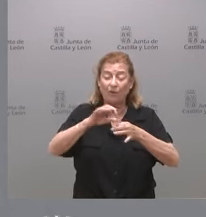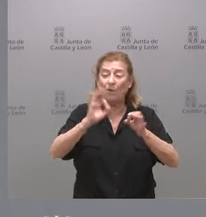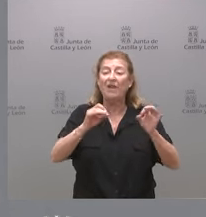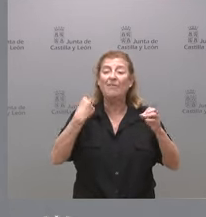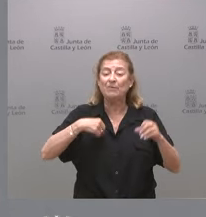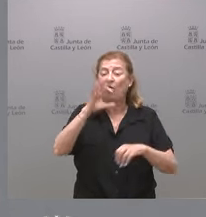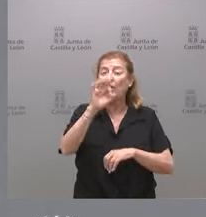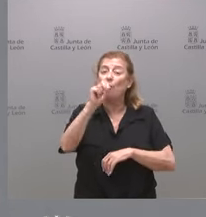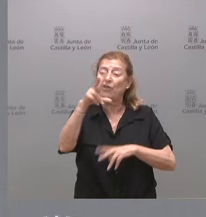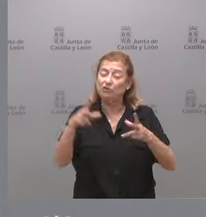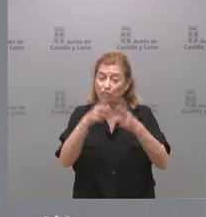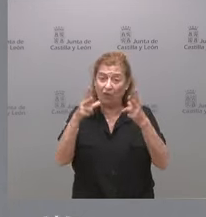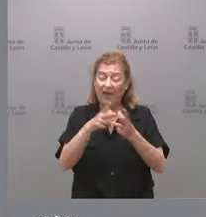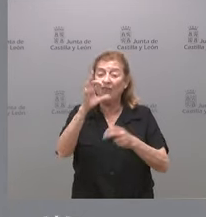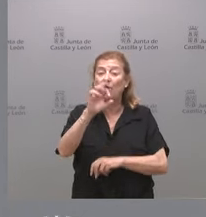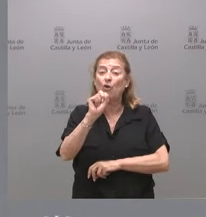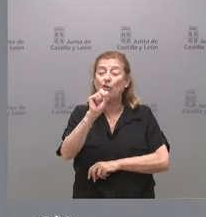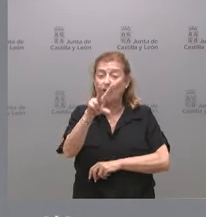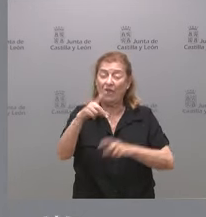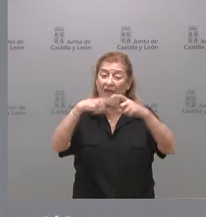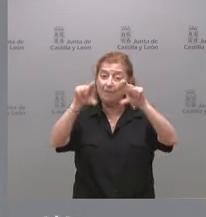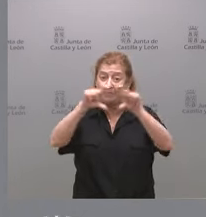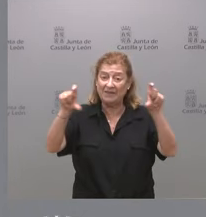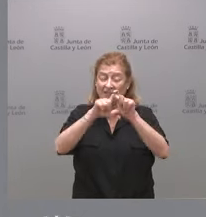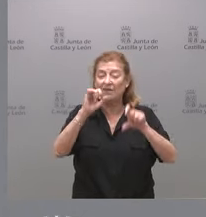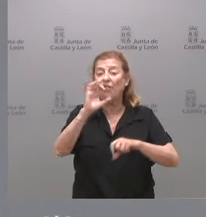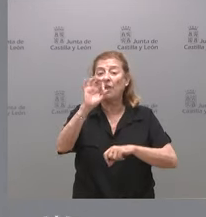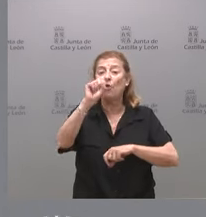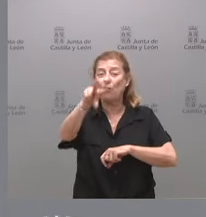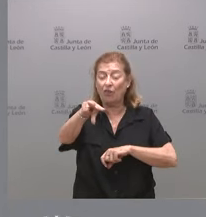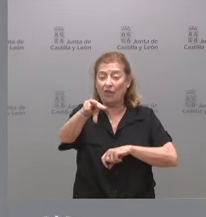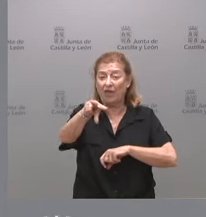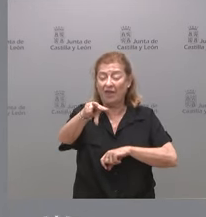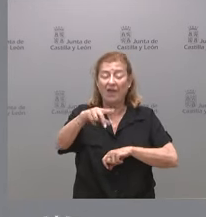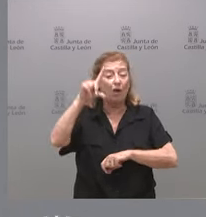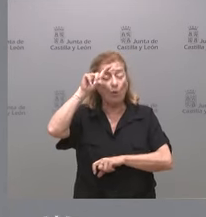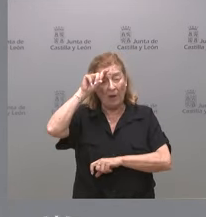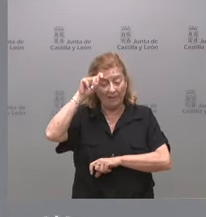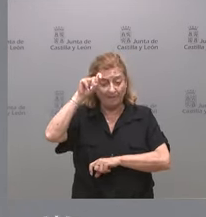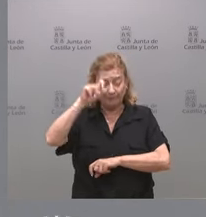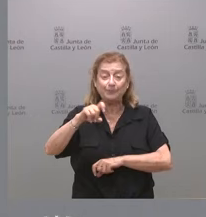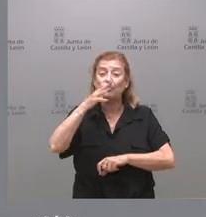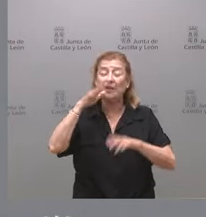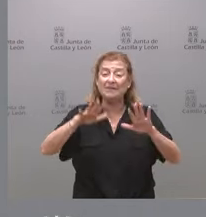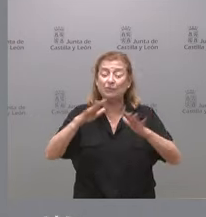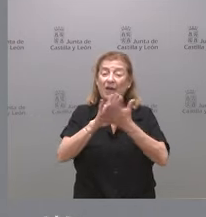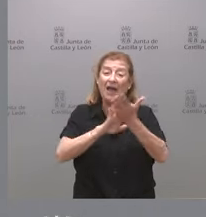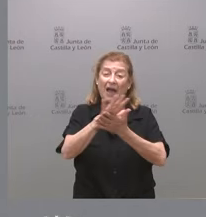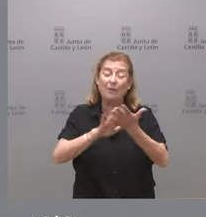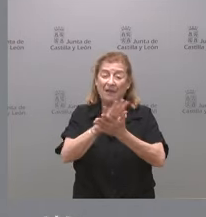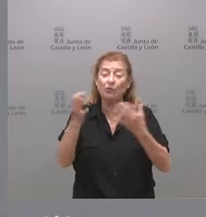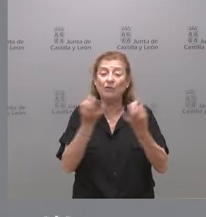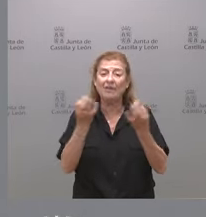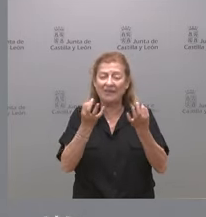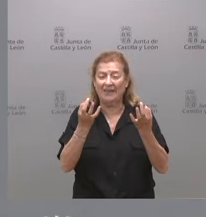012 social, el 012 empresas y el 012 rural. Estamos hablando de que